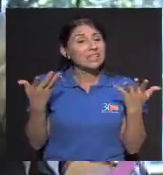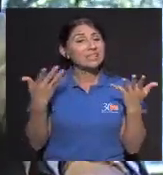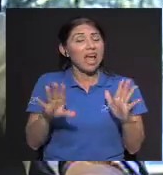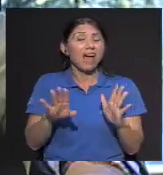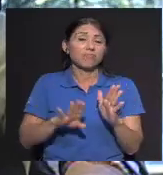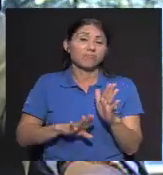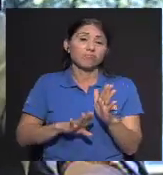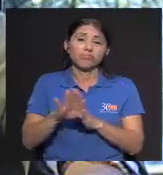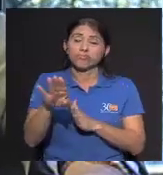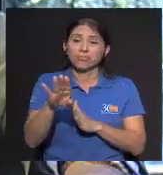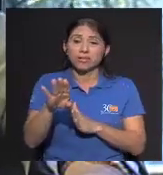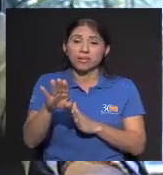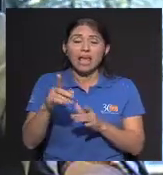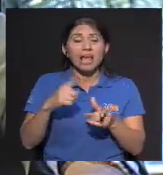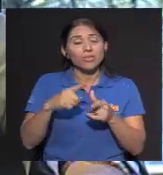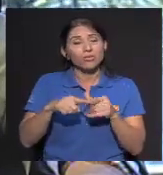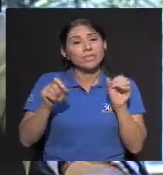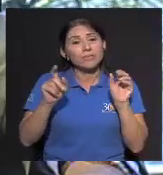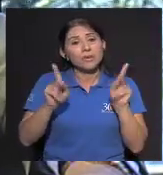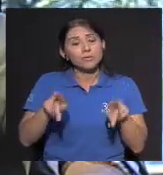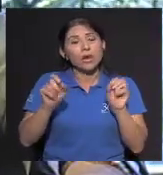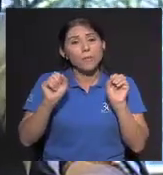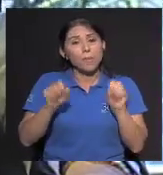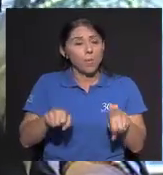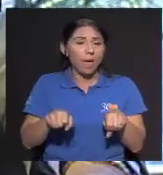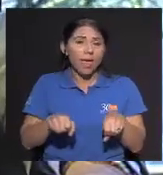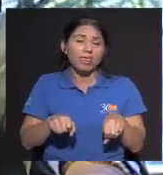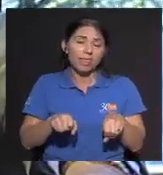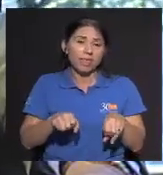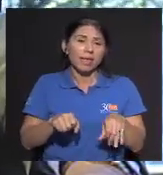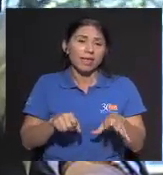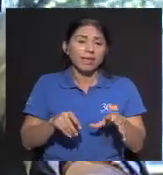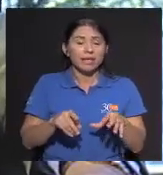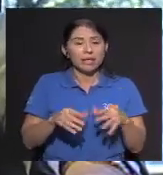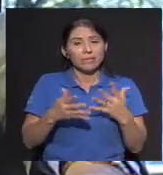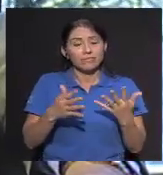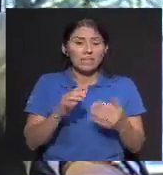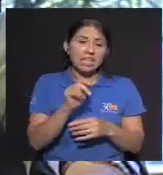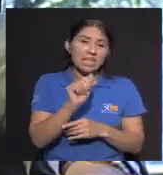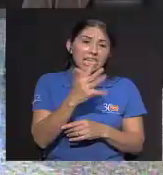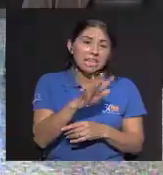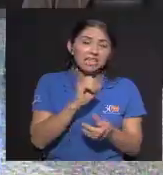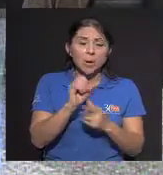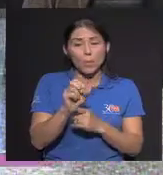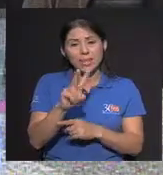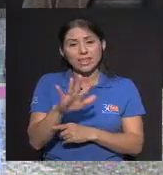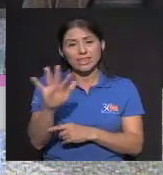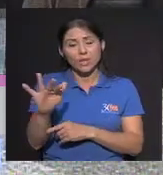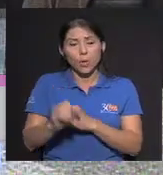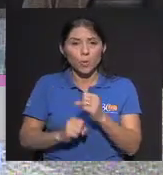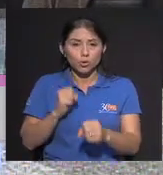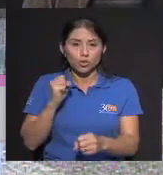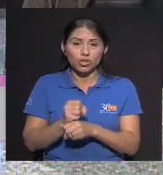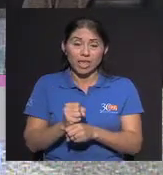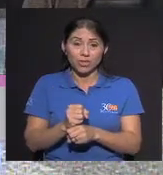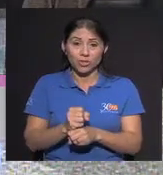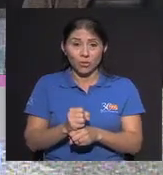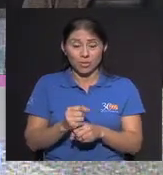cáncer Tenemos una Sobrevida A 5 años De 25 O 15% Creo que Con ese ejemplo